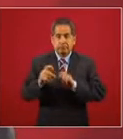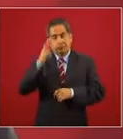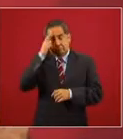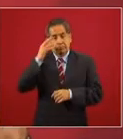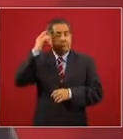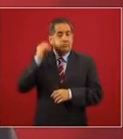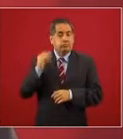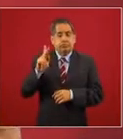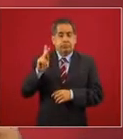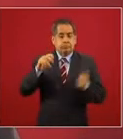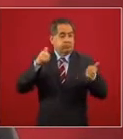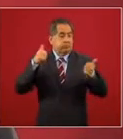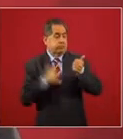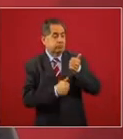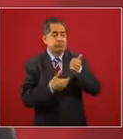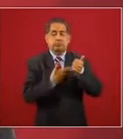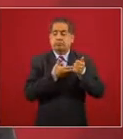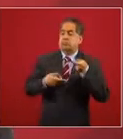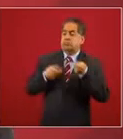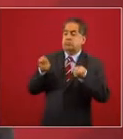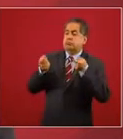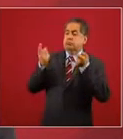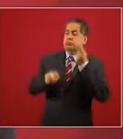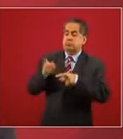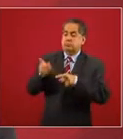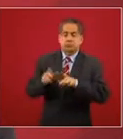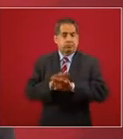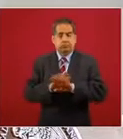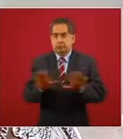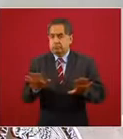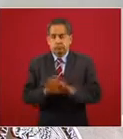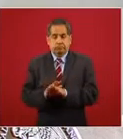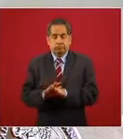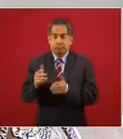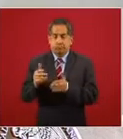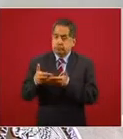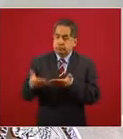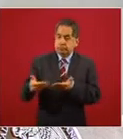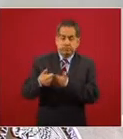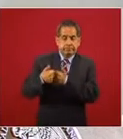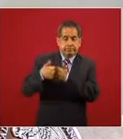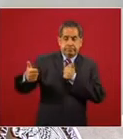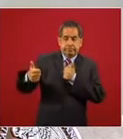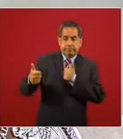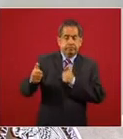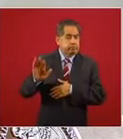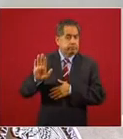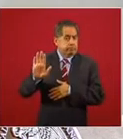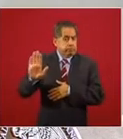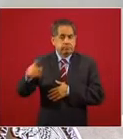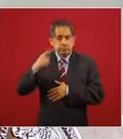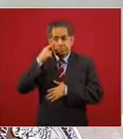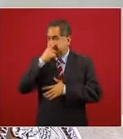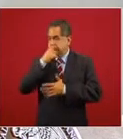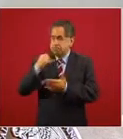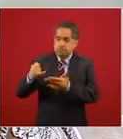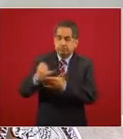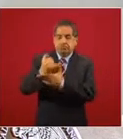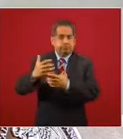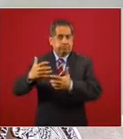del presidente ahora la fiscalía tiene independencia tiene autonomía